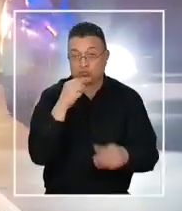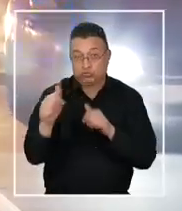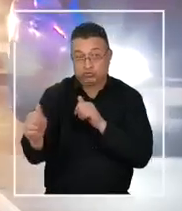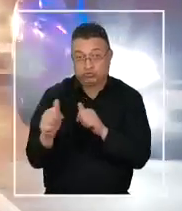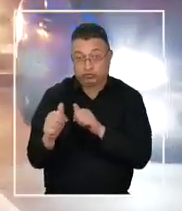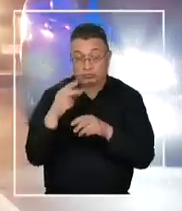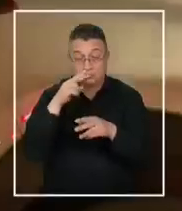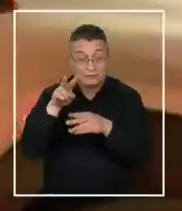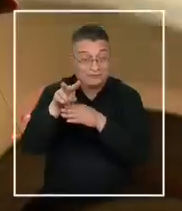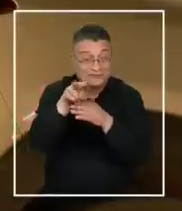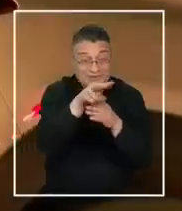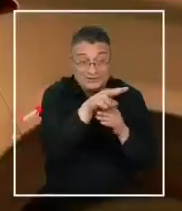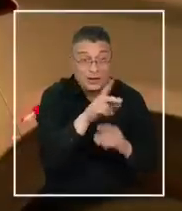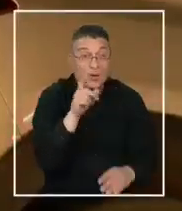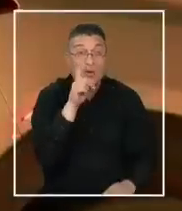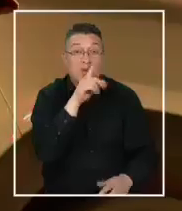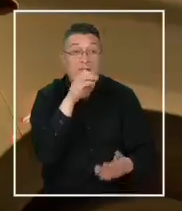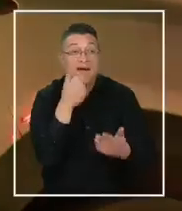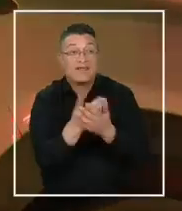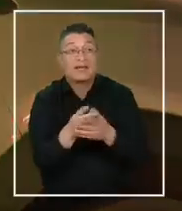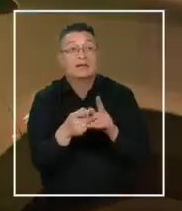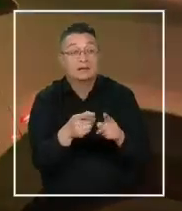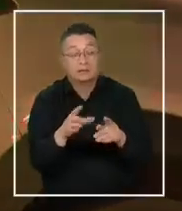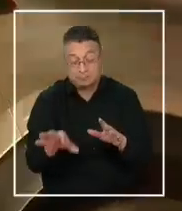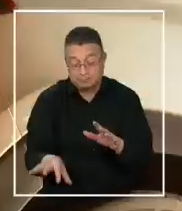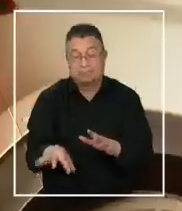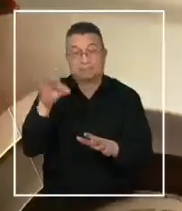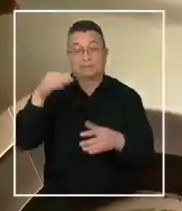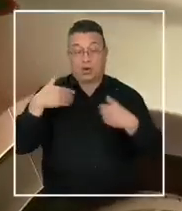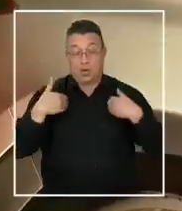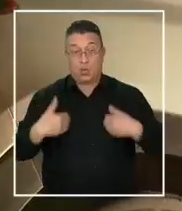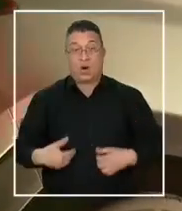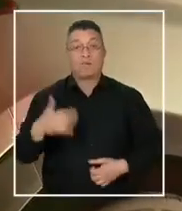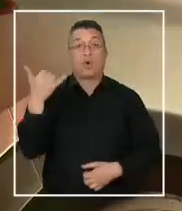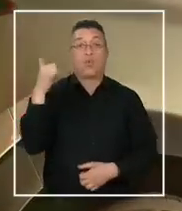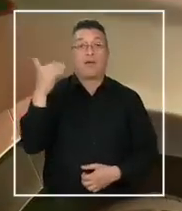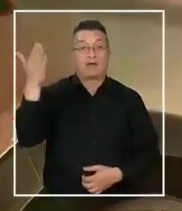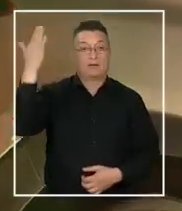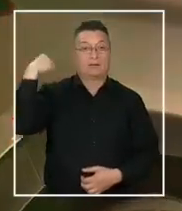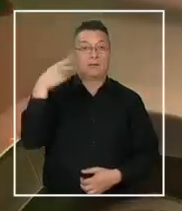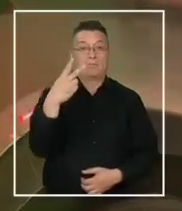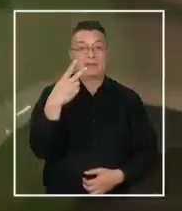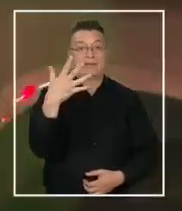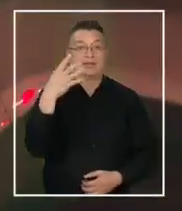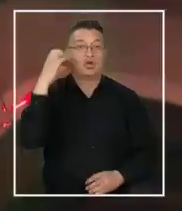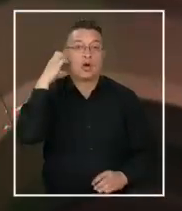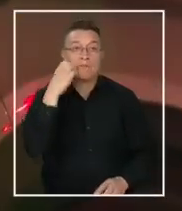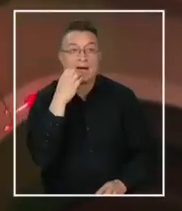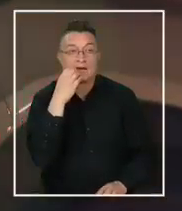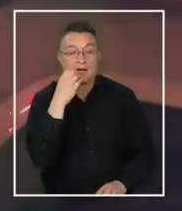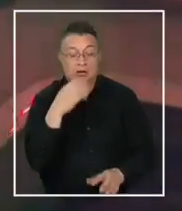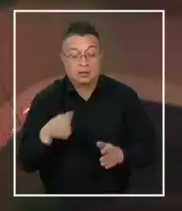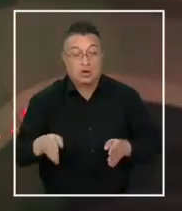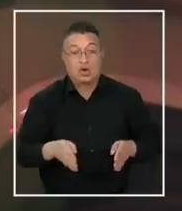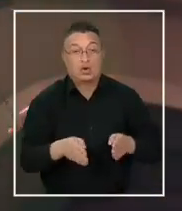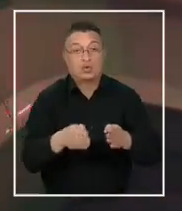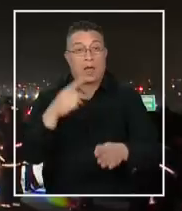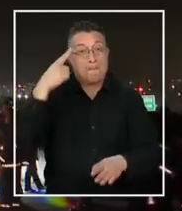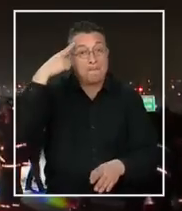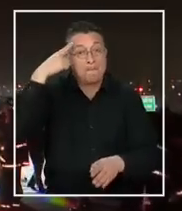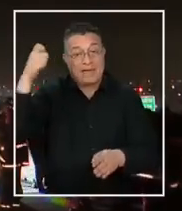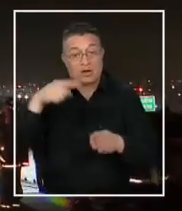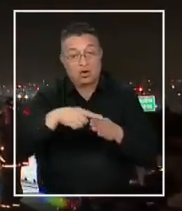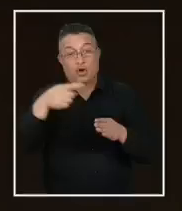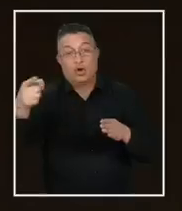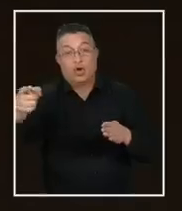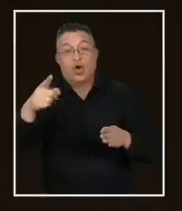del mirador donde la habrían visto por última vez, donde aparecieron los restos de un cuerpo el pasado jueves 25 de mayo a un costado de la ruta que une Penco